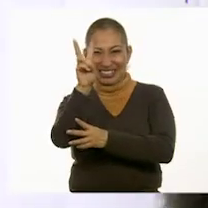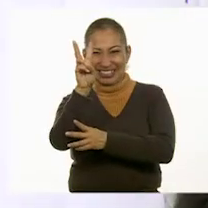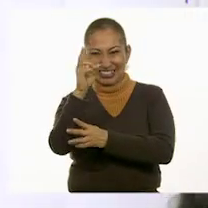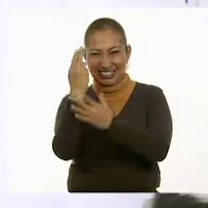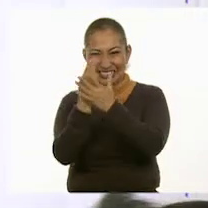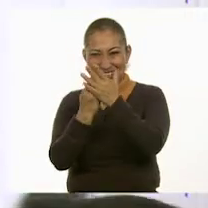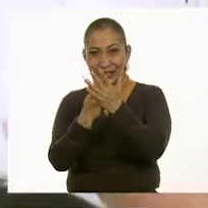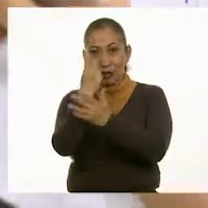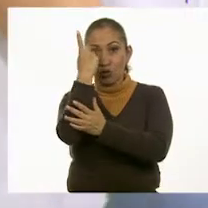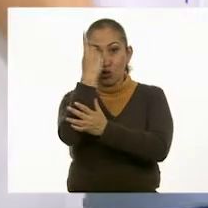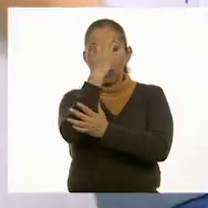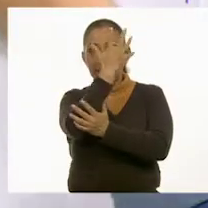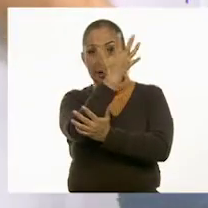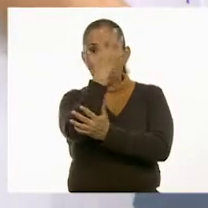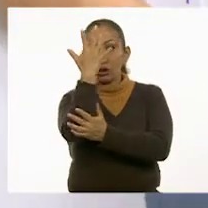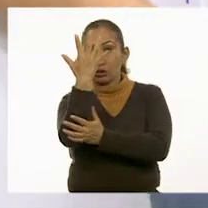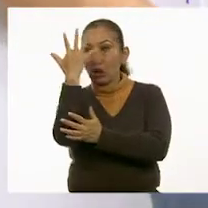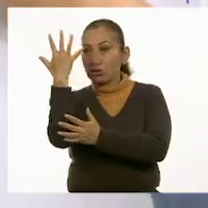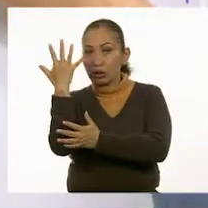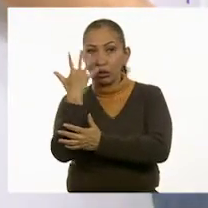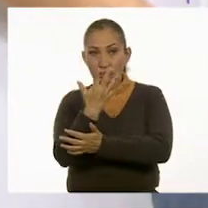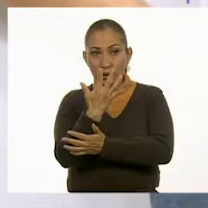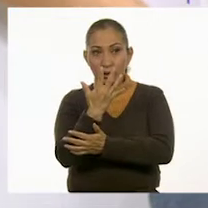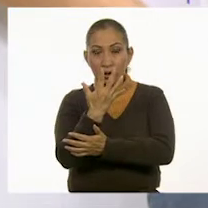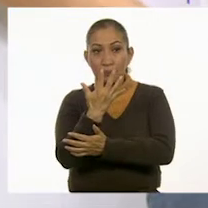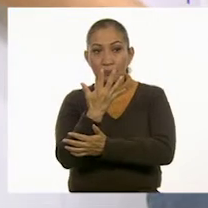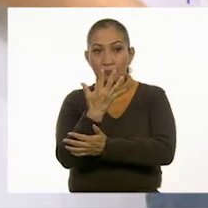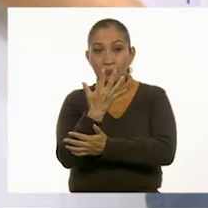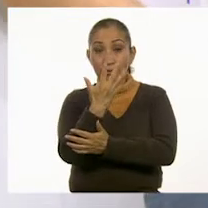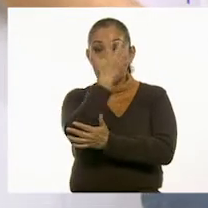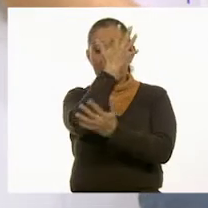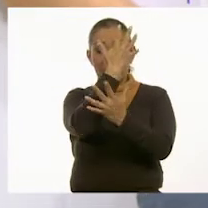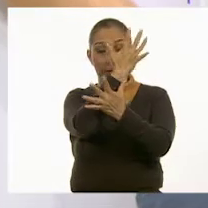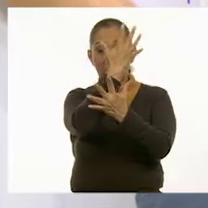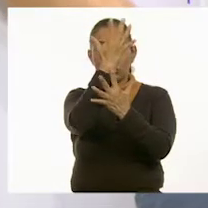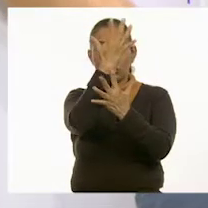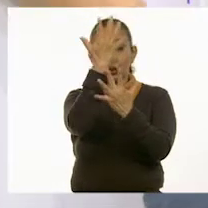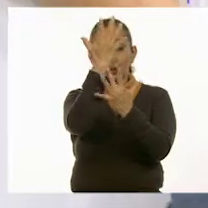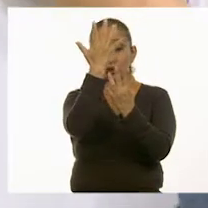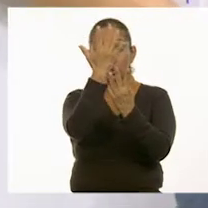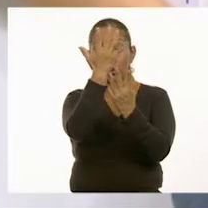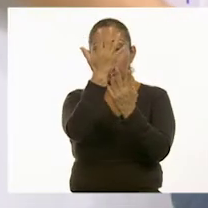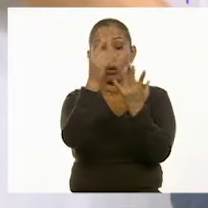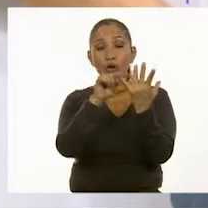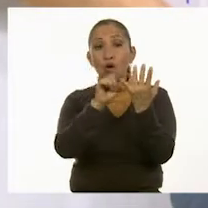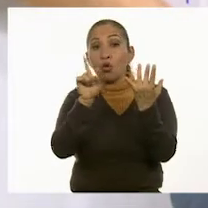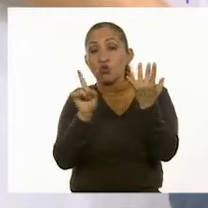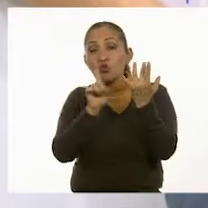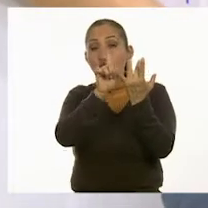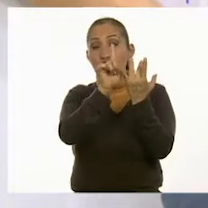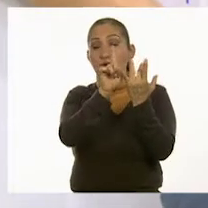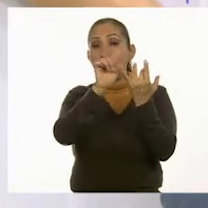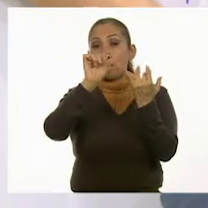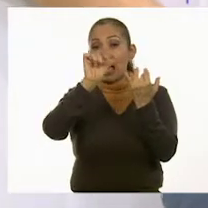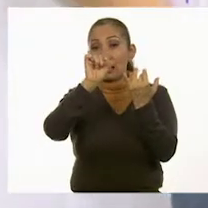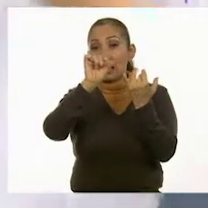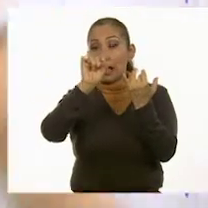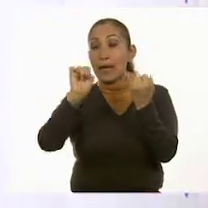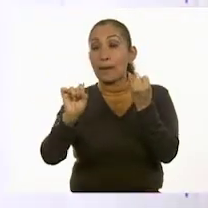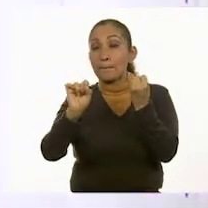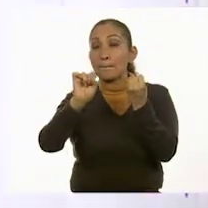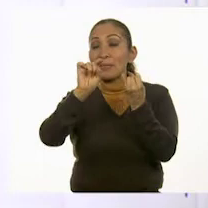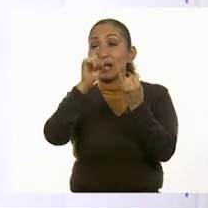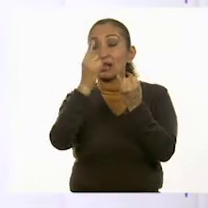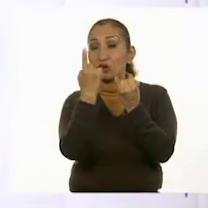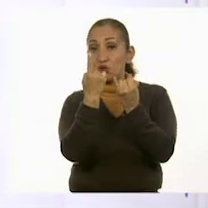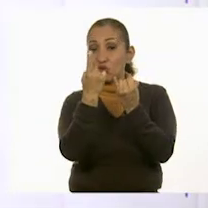a los 19. Muy Con este sería 20. 20. Y por lo tanto, 21 con